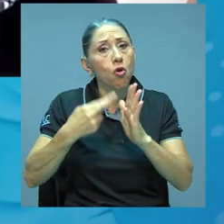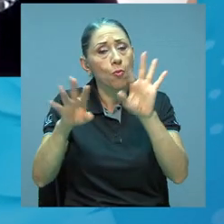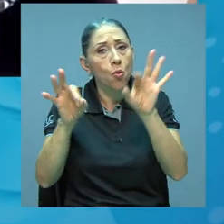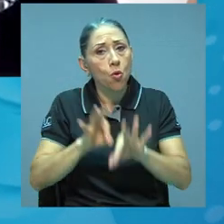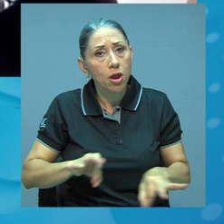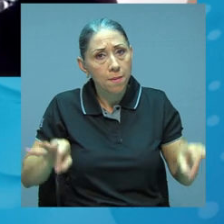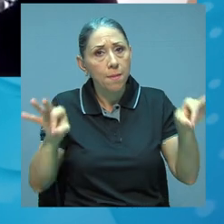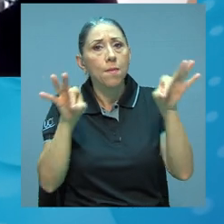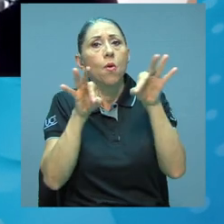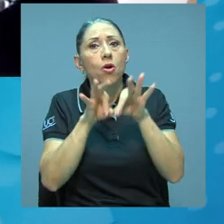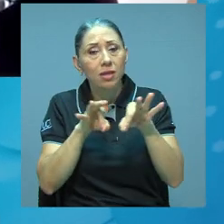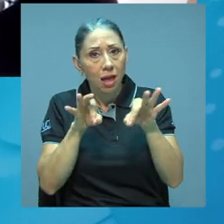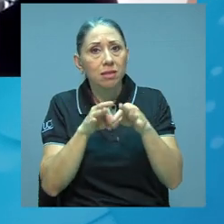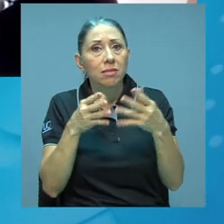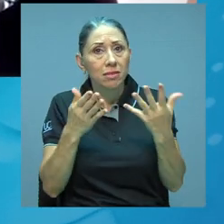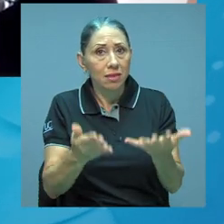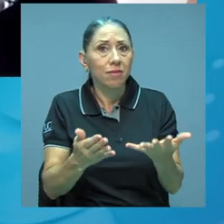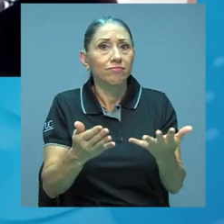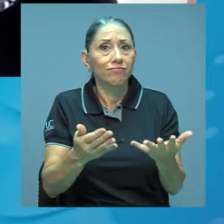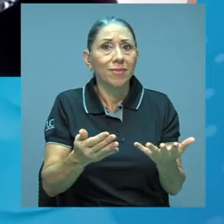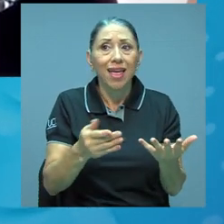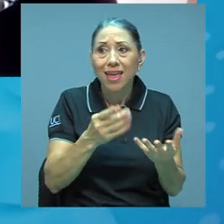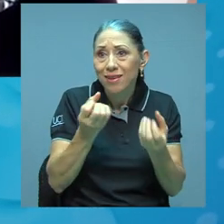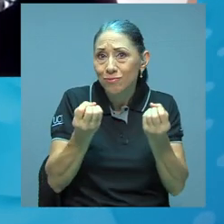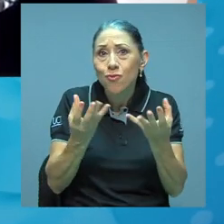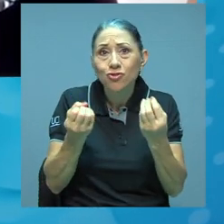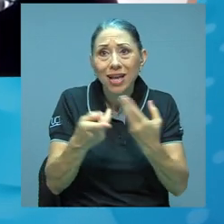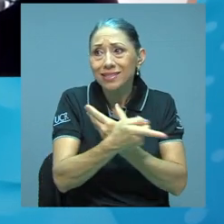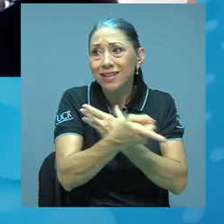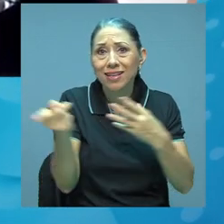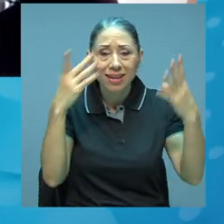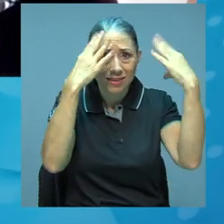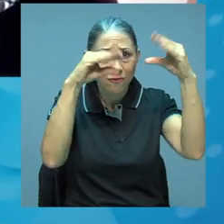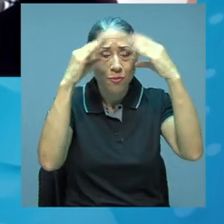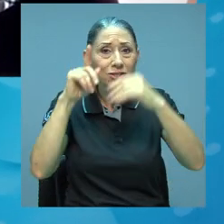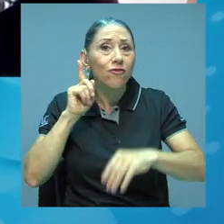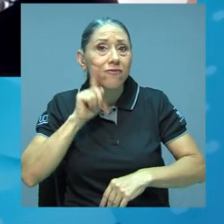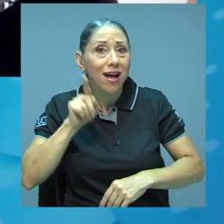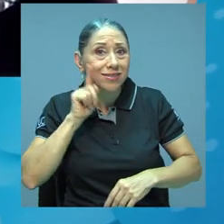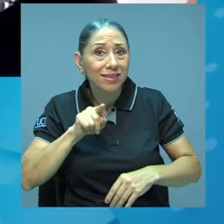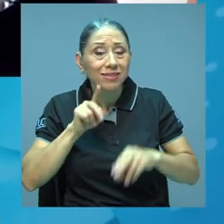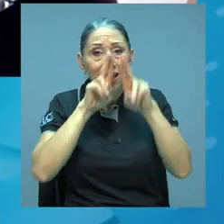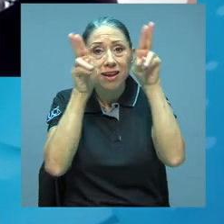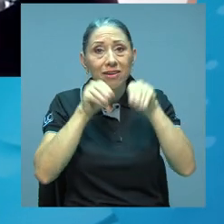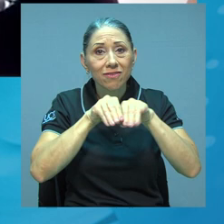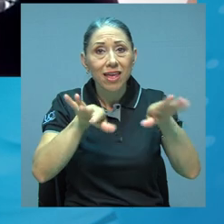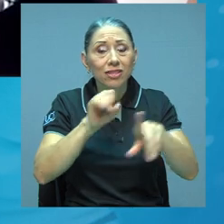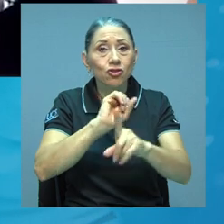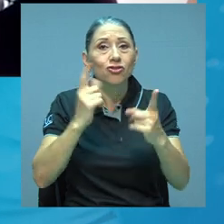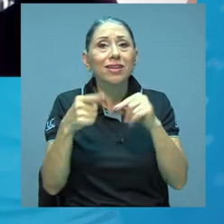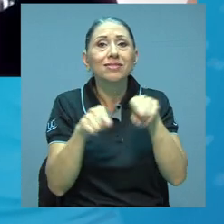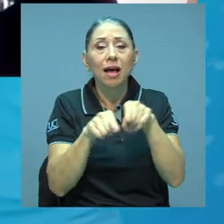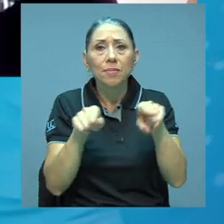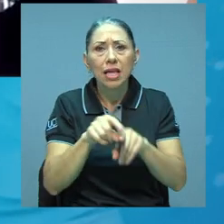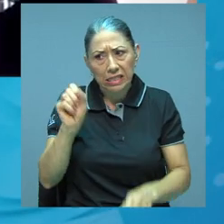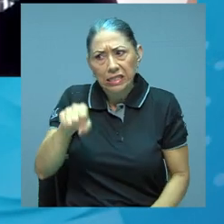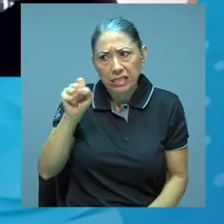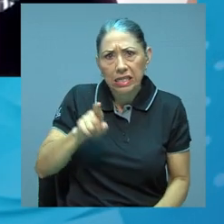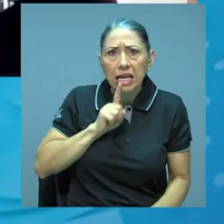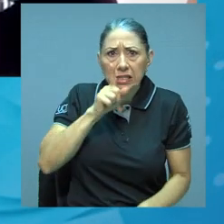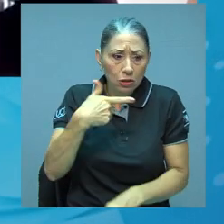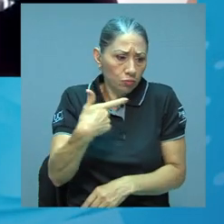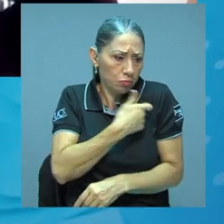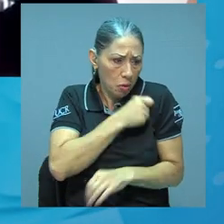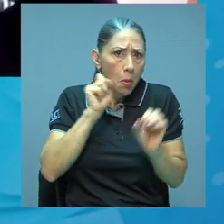importante en la diseminación de muchas de estas informaciones falsas y las redes sociales también. Sí, hay